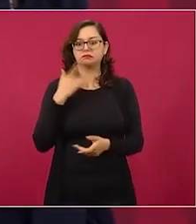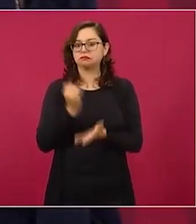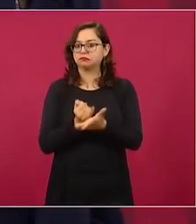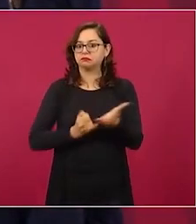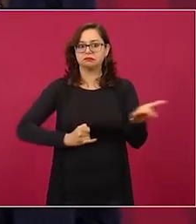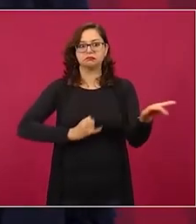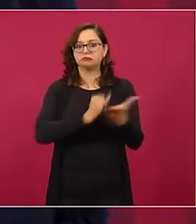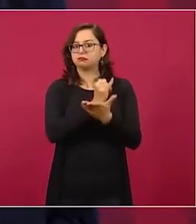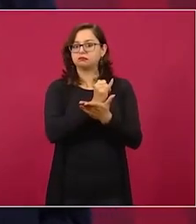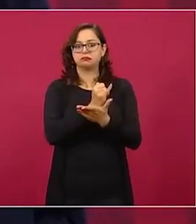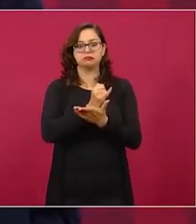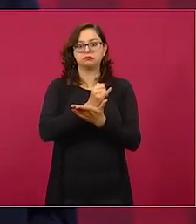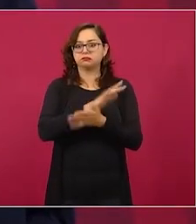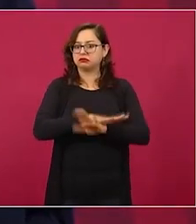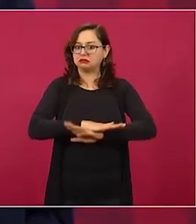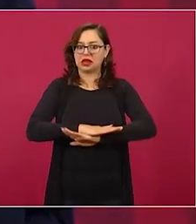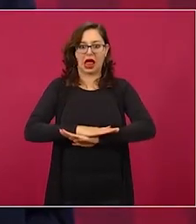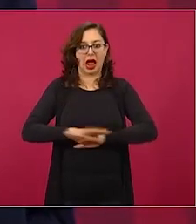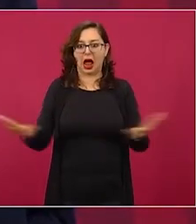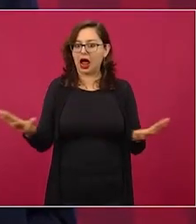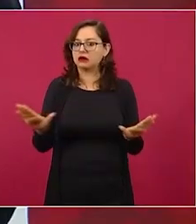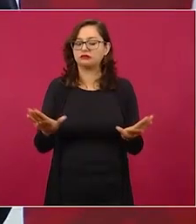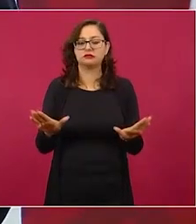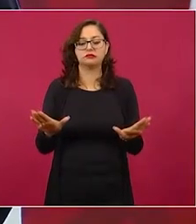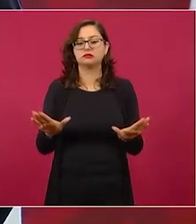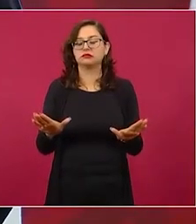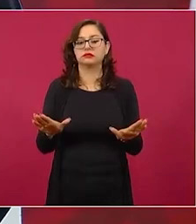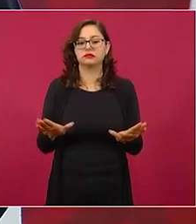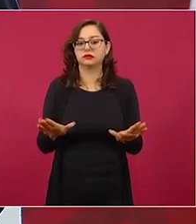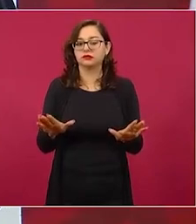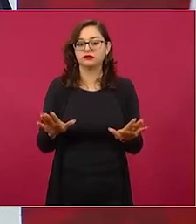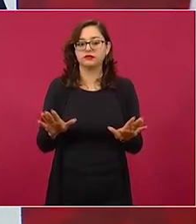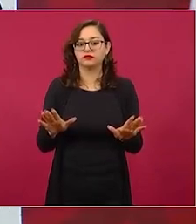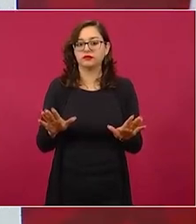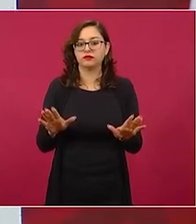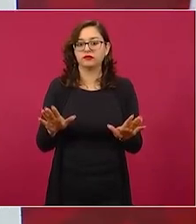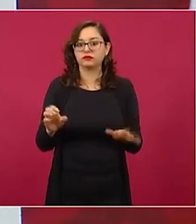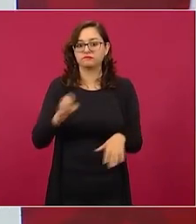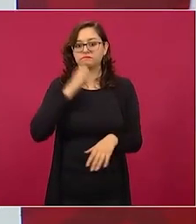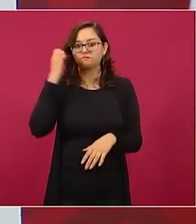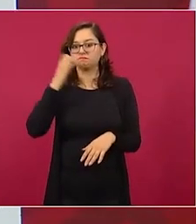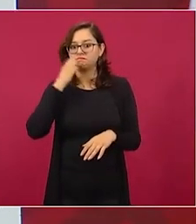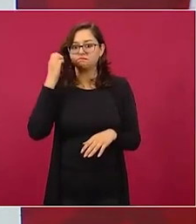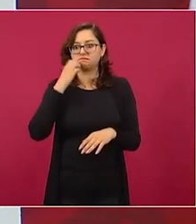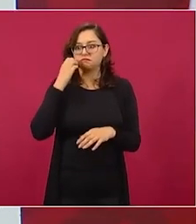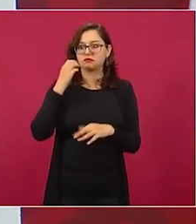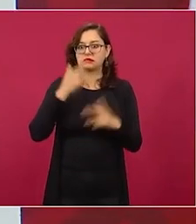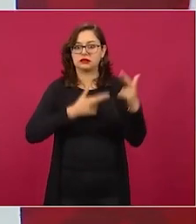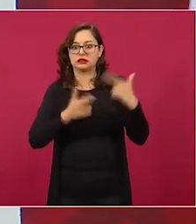titubean